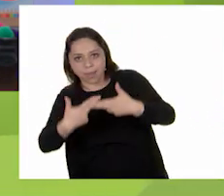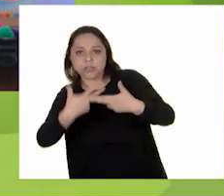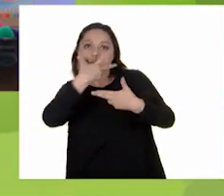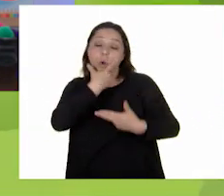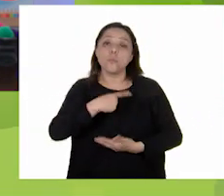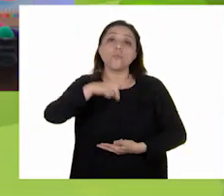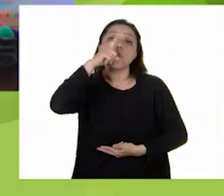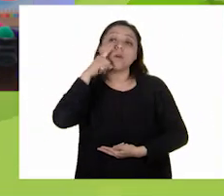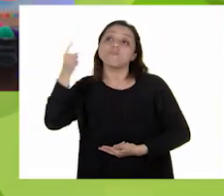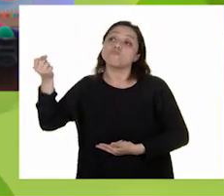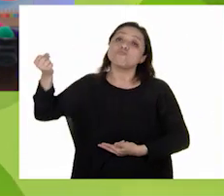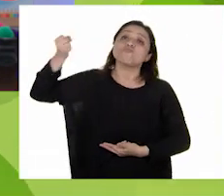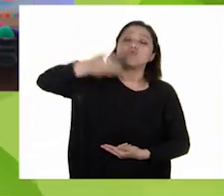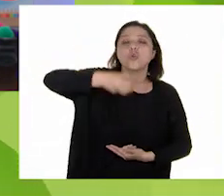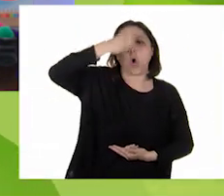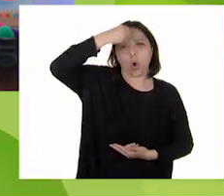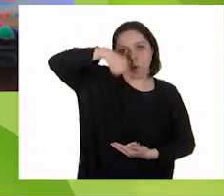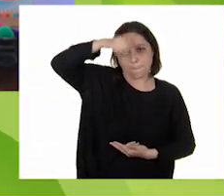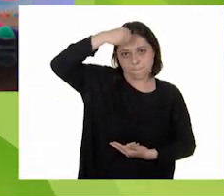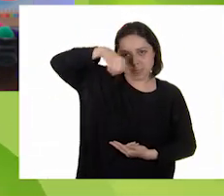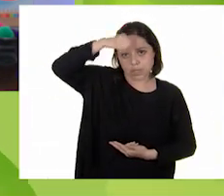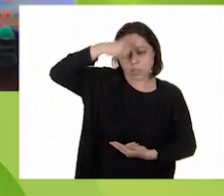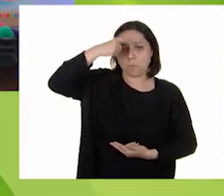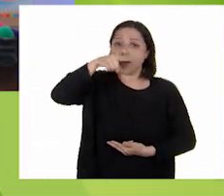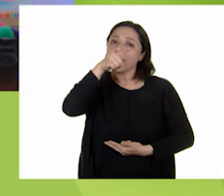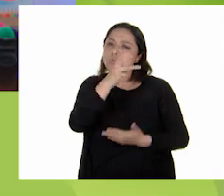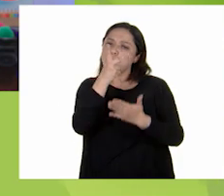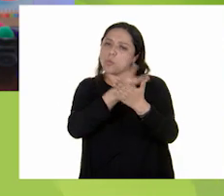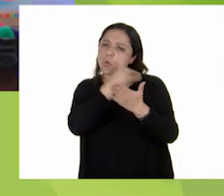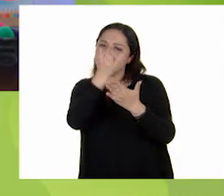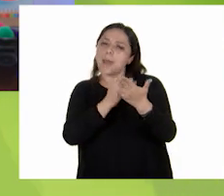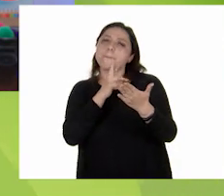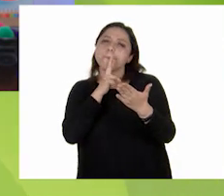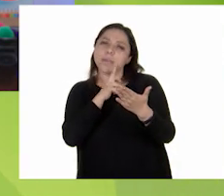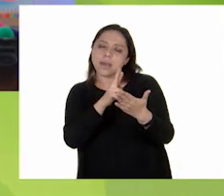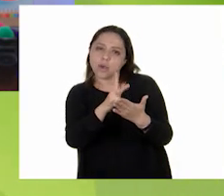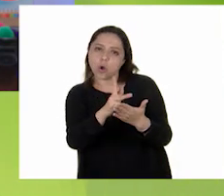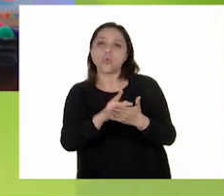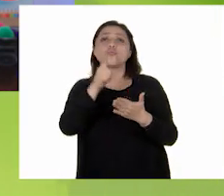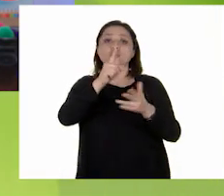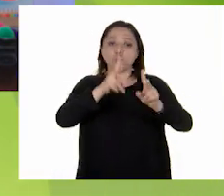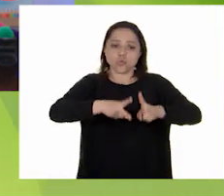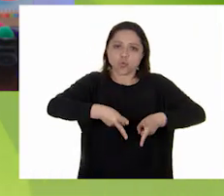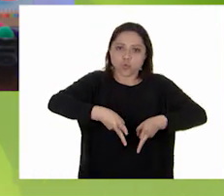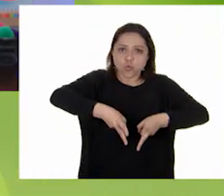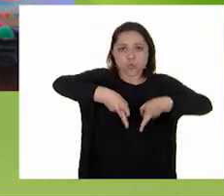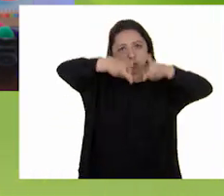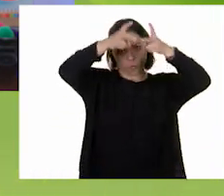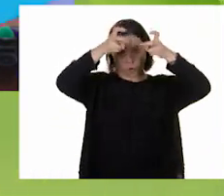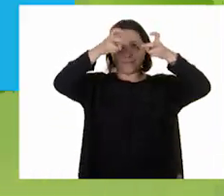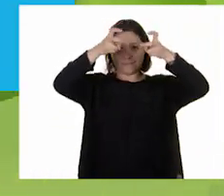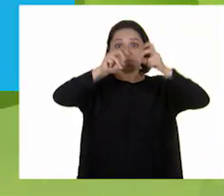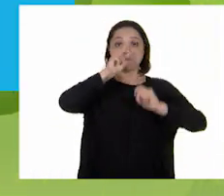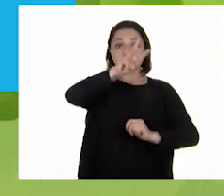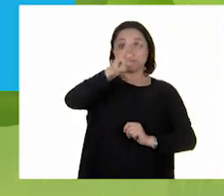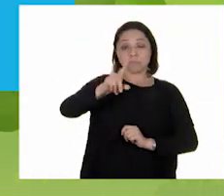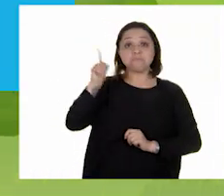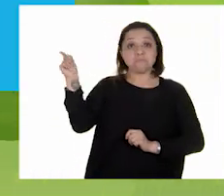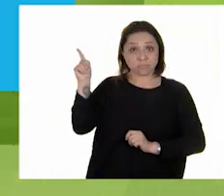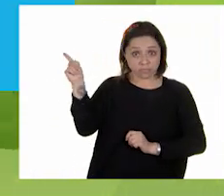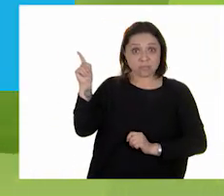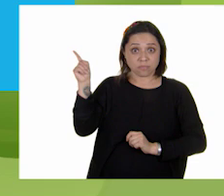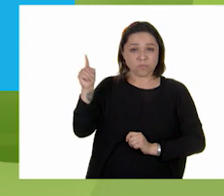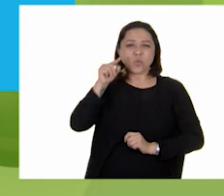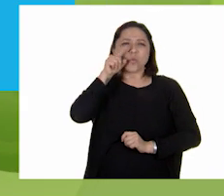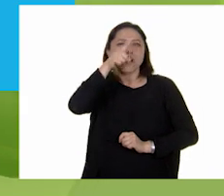que te den su opinión y te ayuden a mejorar tu proyecto. También recuerda que puedes subir tus proyectos a la página que aparece en pantalla. Busca donde